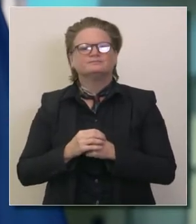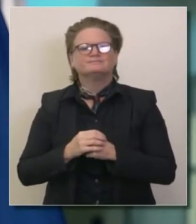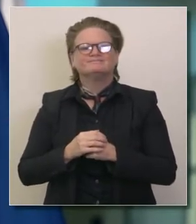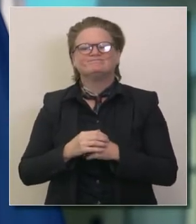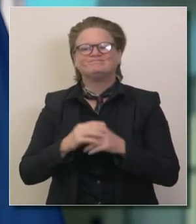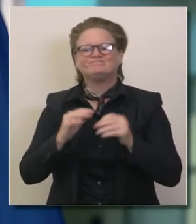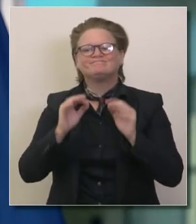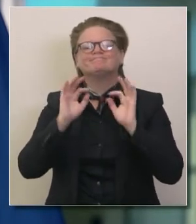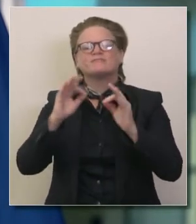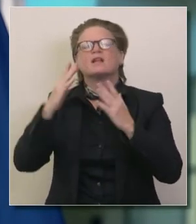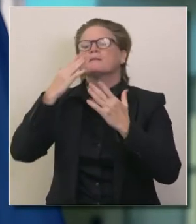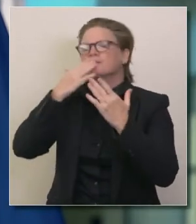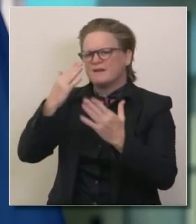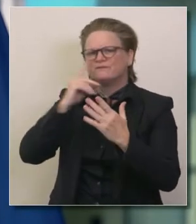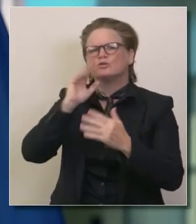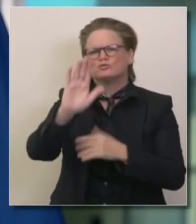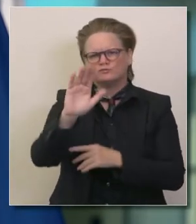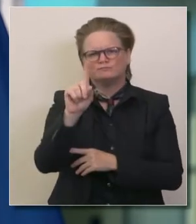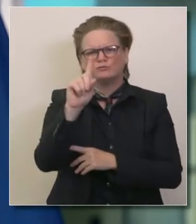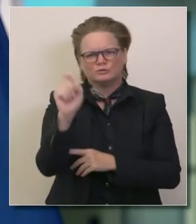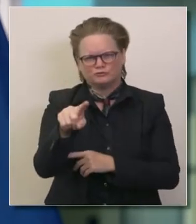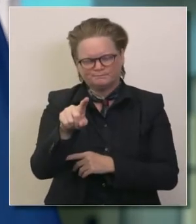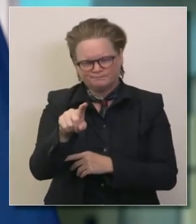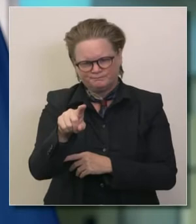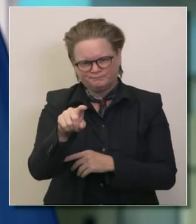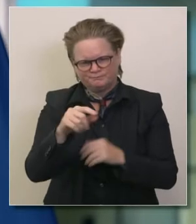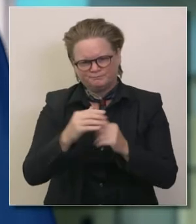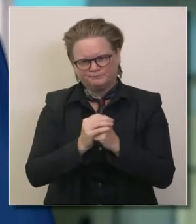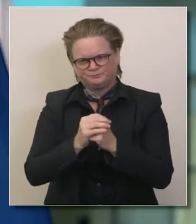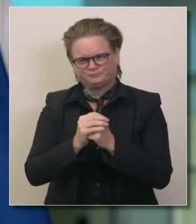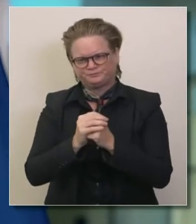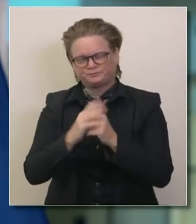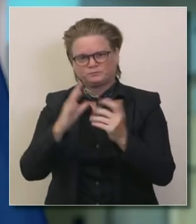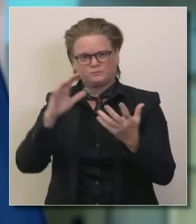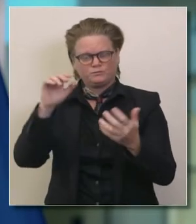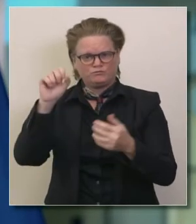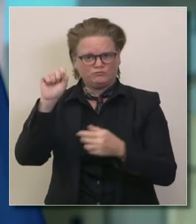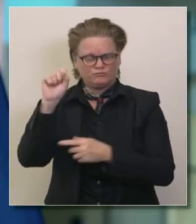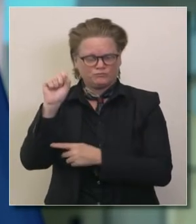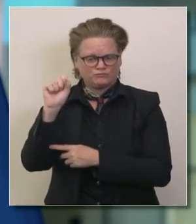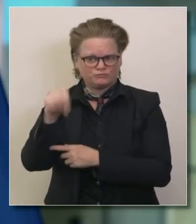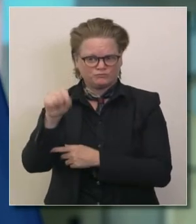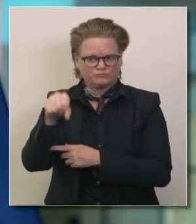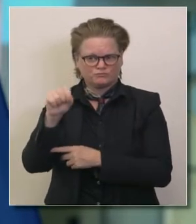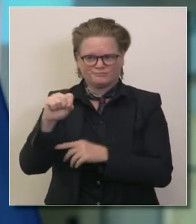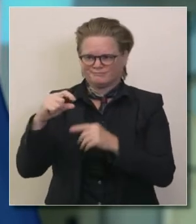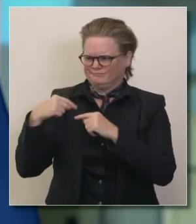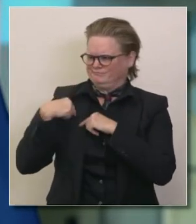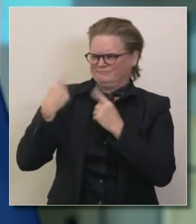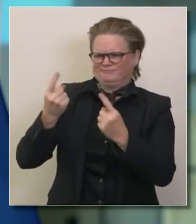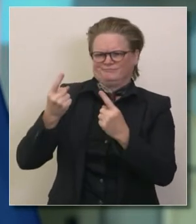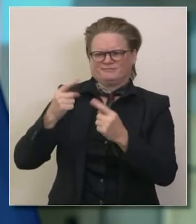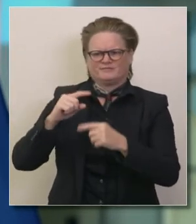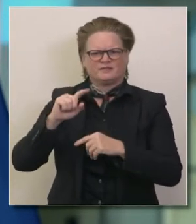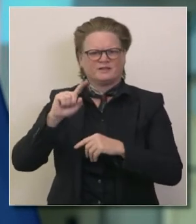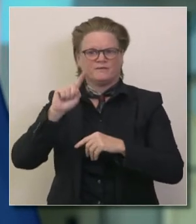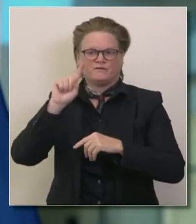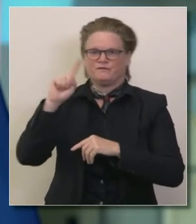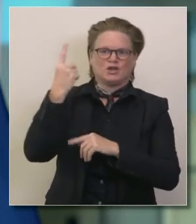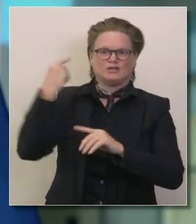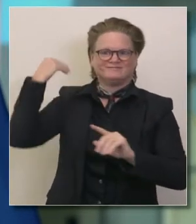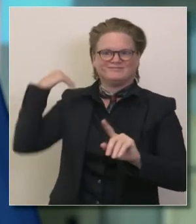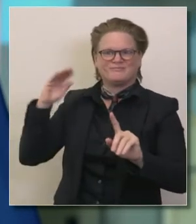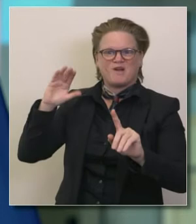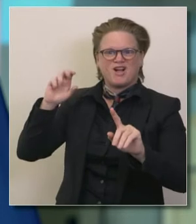muchas gracias por su pregunta gracias señor gobernador si desde el inicio desde la primera orden